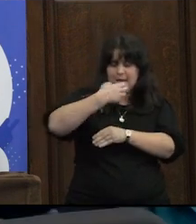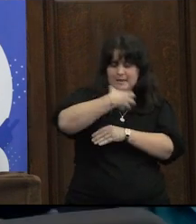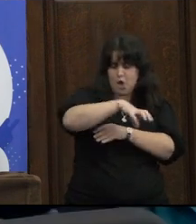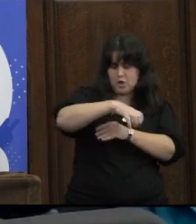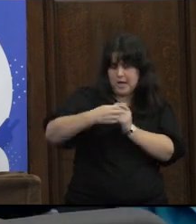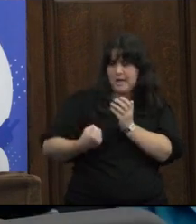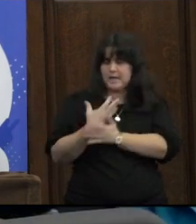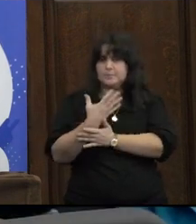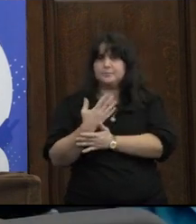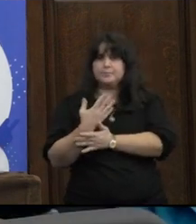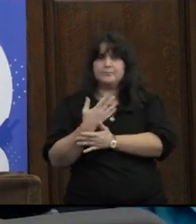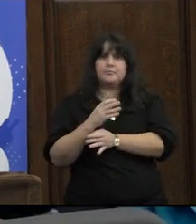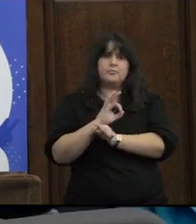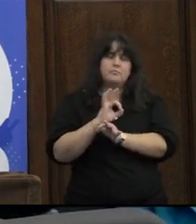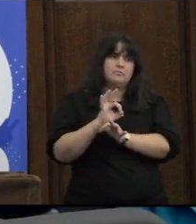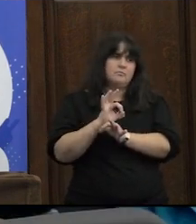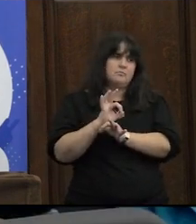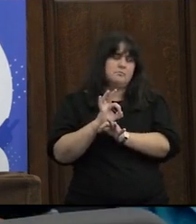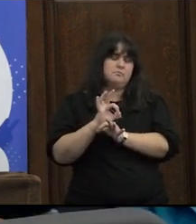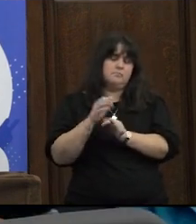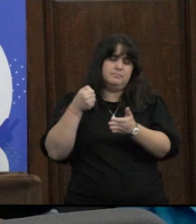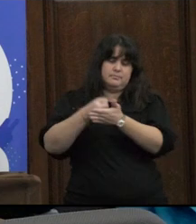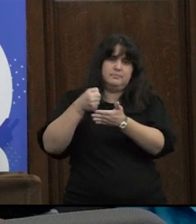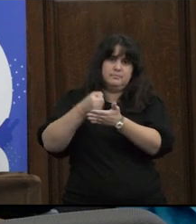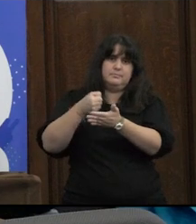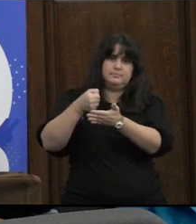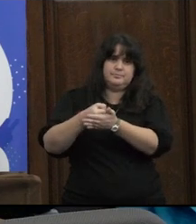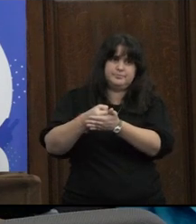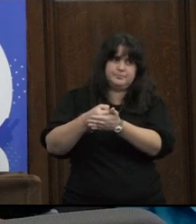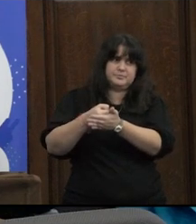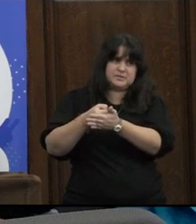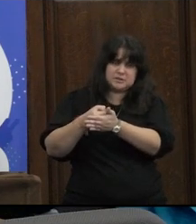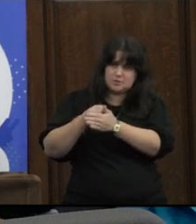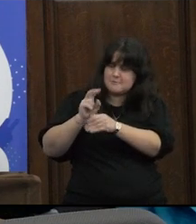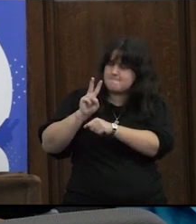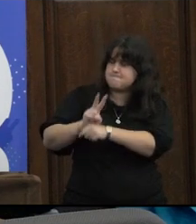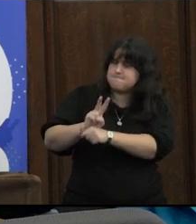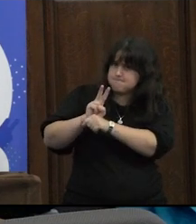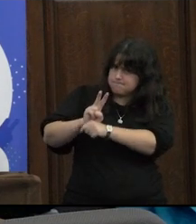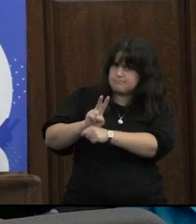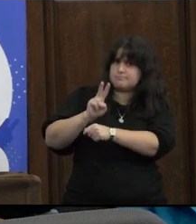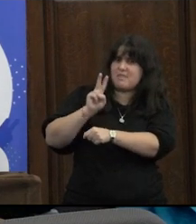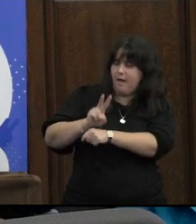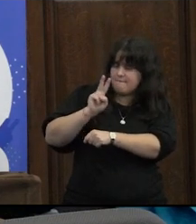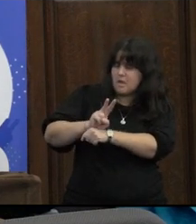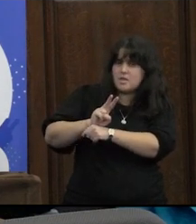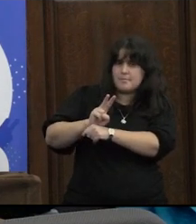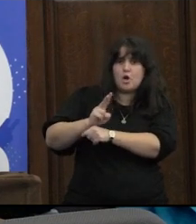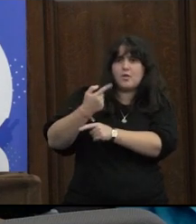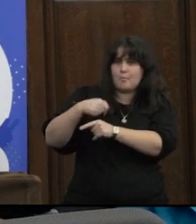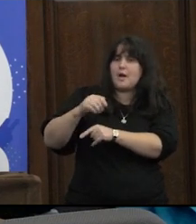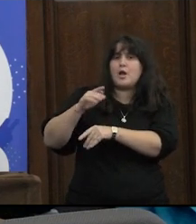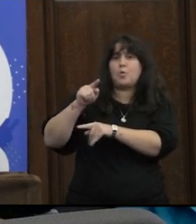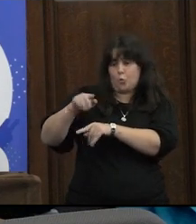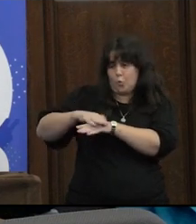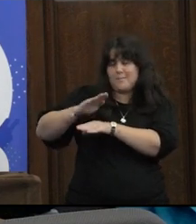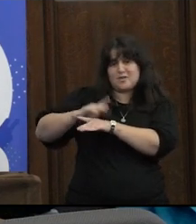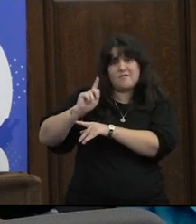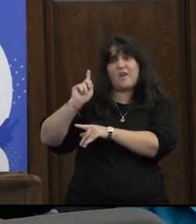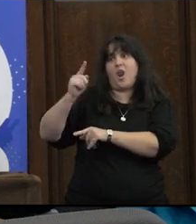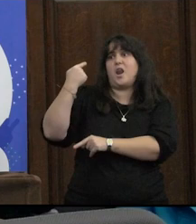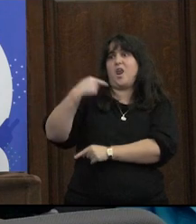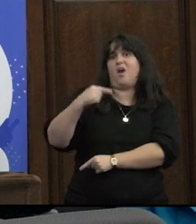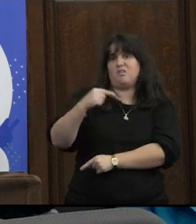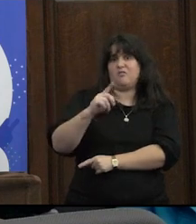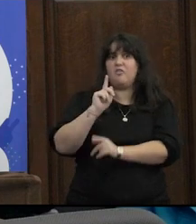categóricas que hacemos o esta militancia que defendemos ideales que defendemos a la larga pueden terminar jugándonos